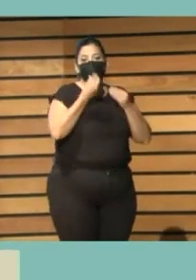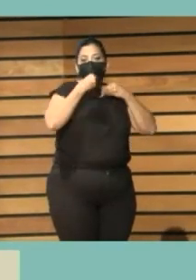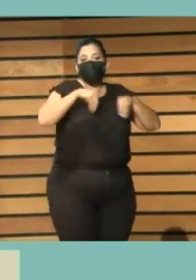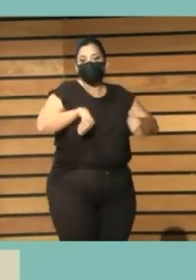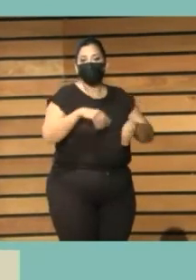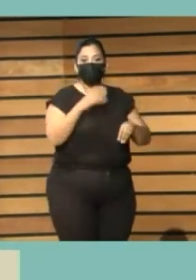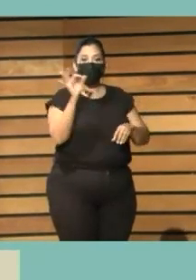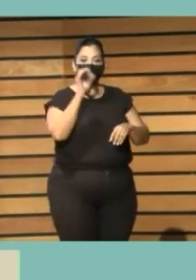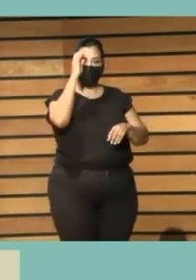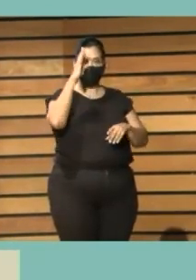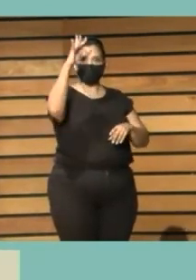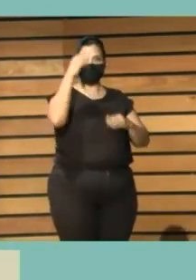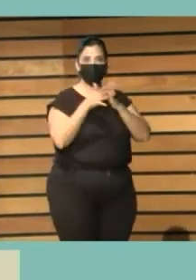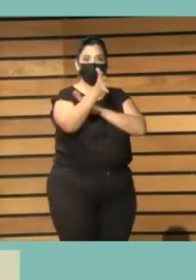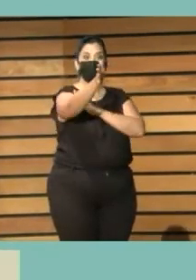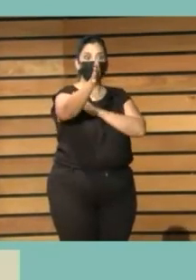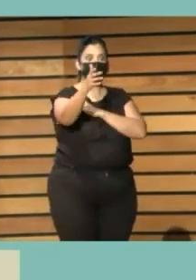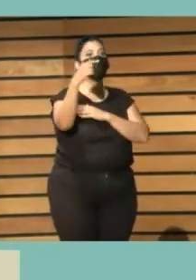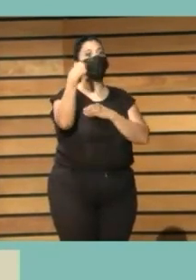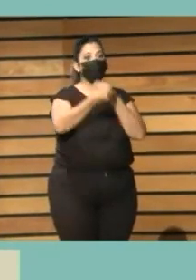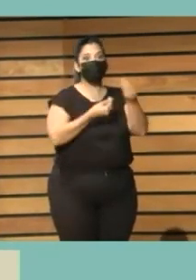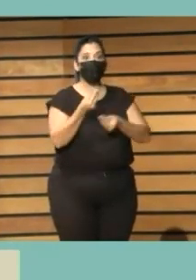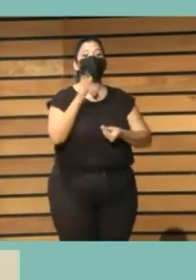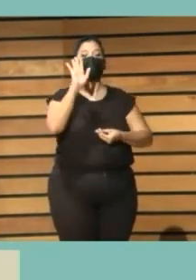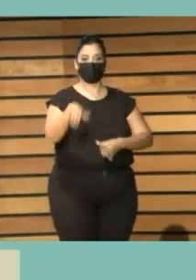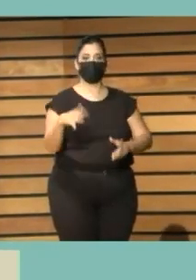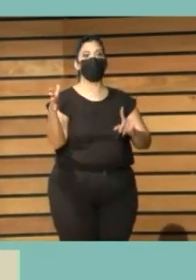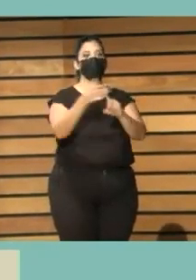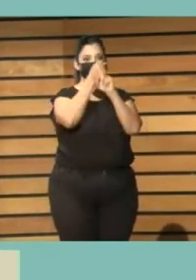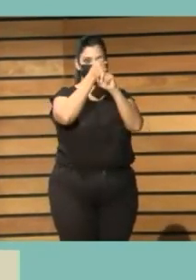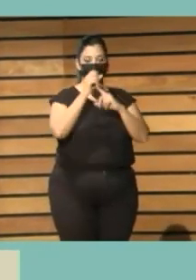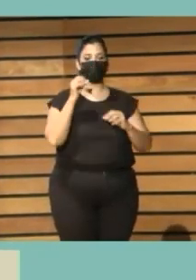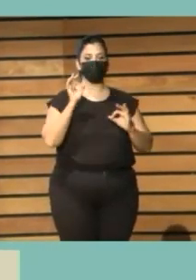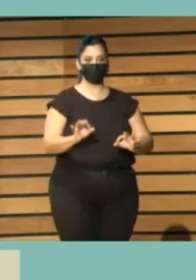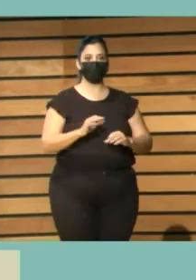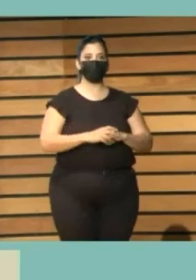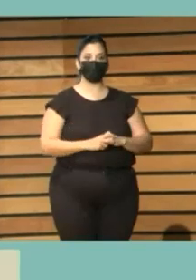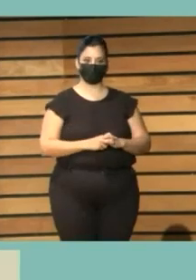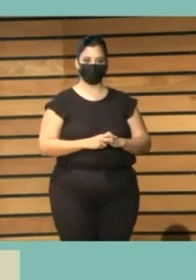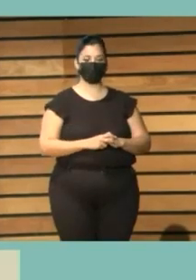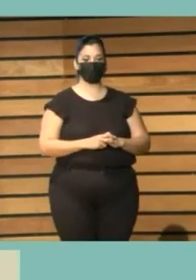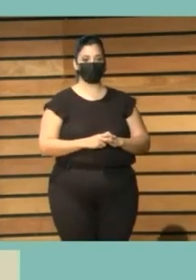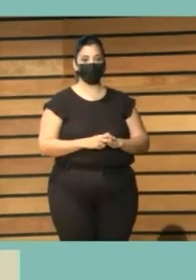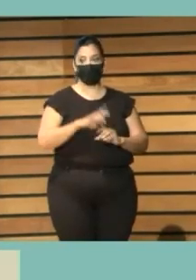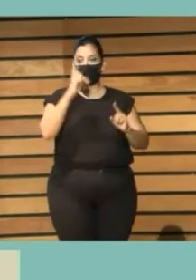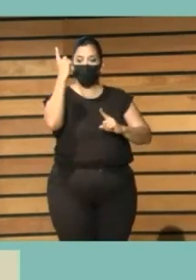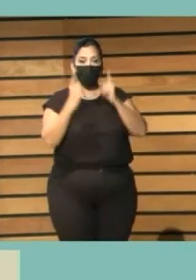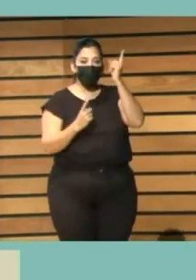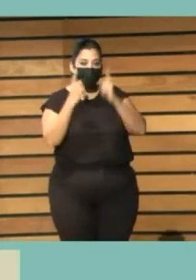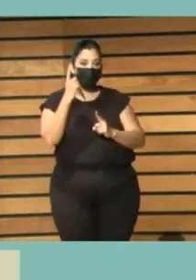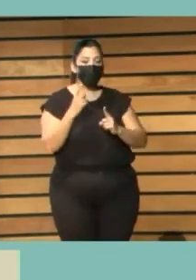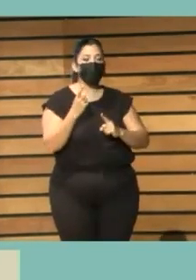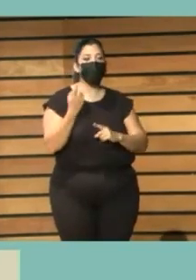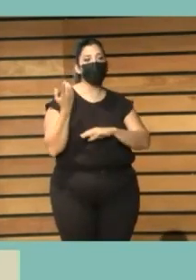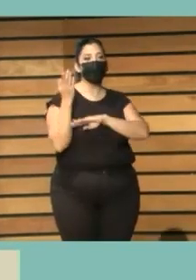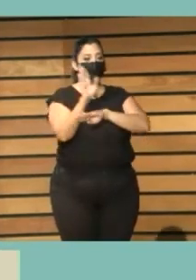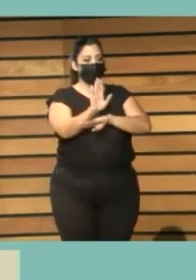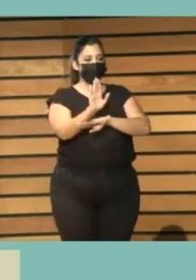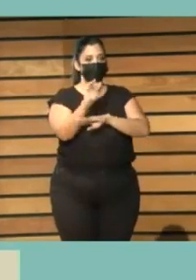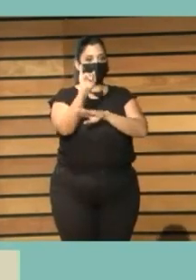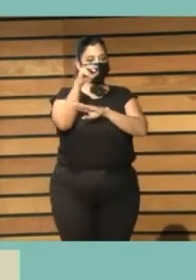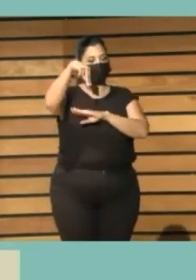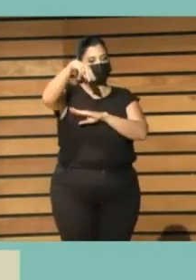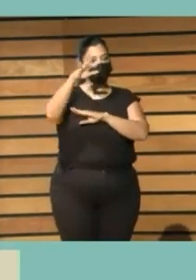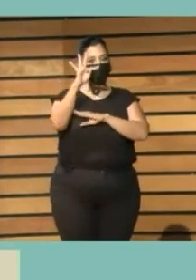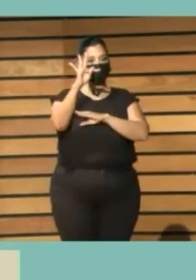No solo se transformaron en escritores, se transformaron en bibliotecarios, se transformaron en influencers, se transformaron en personas